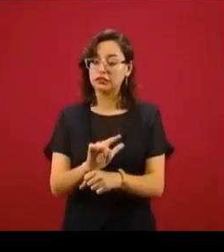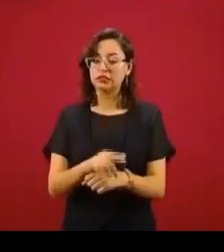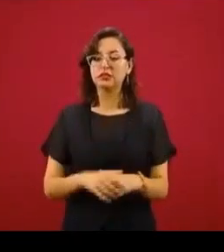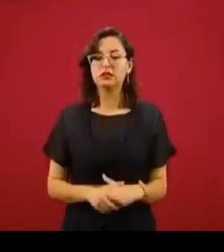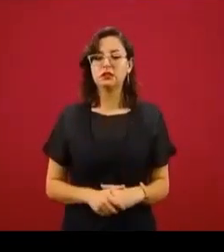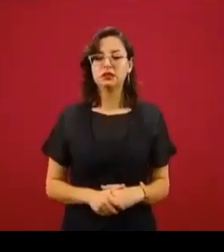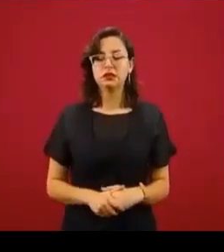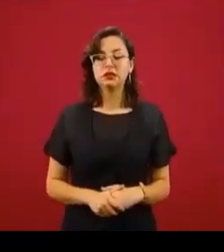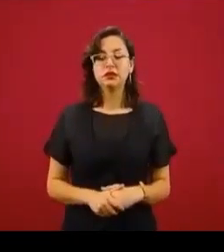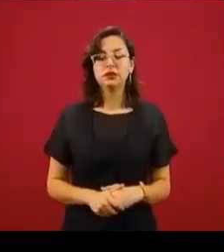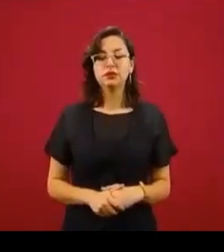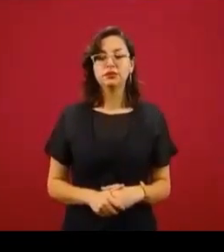Y sobre la desintensión de la...